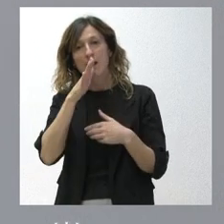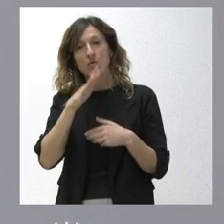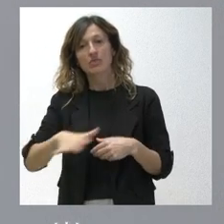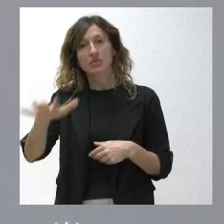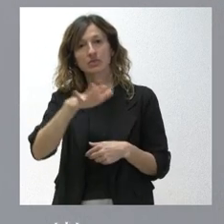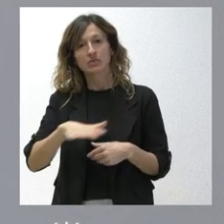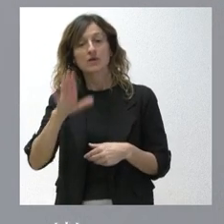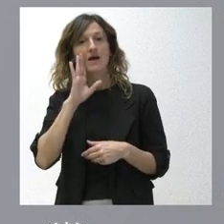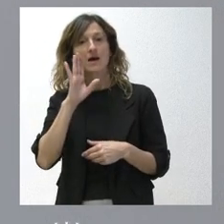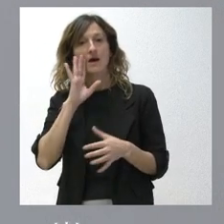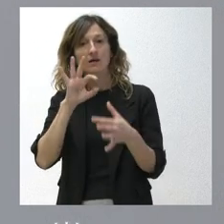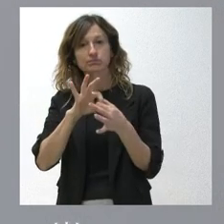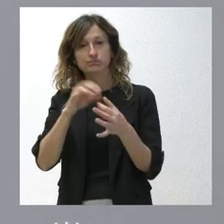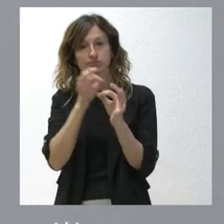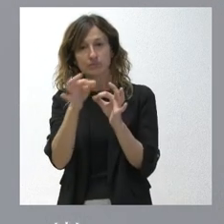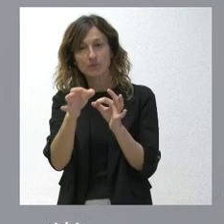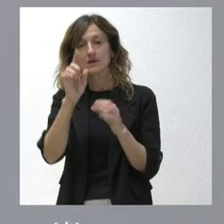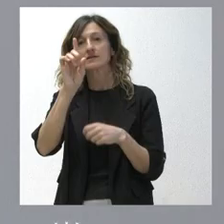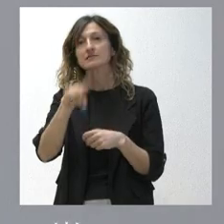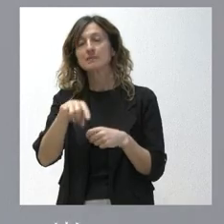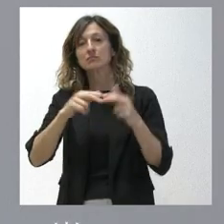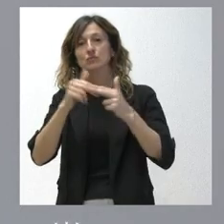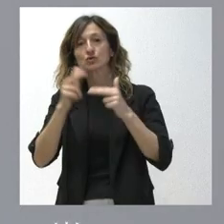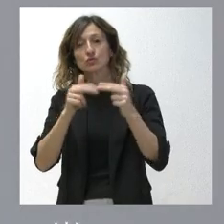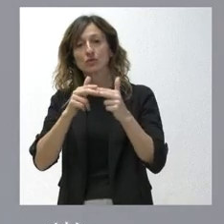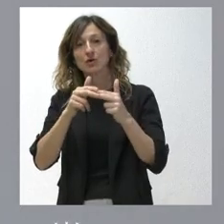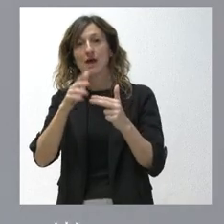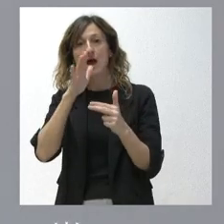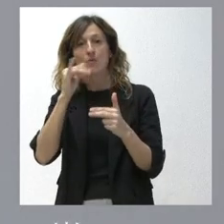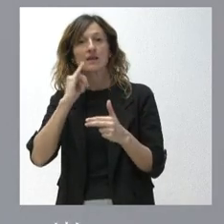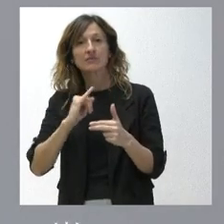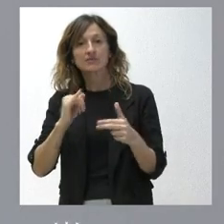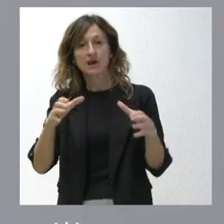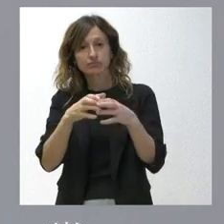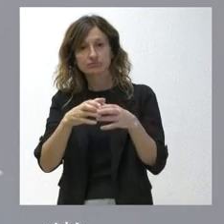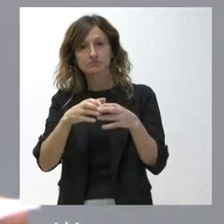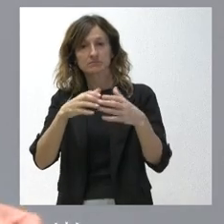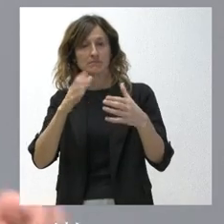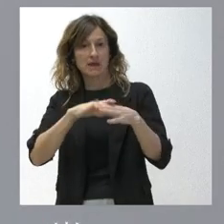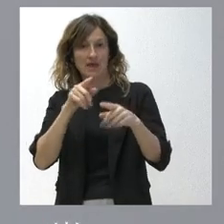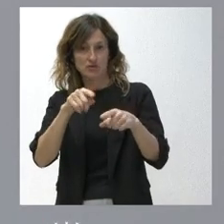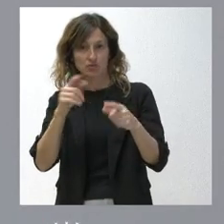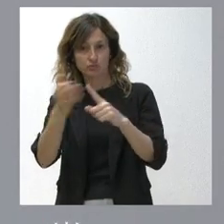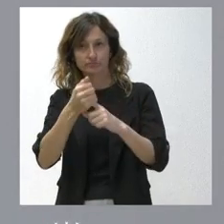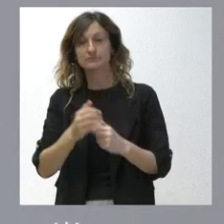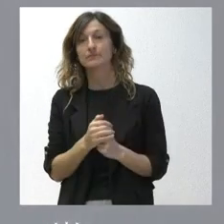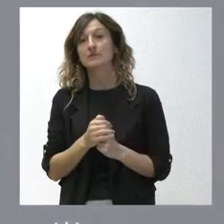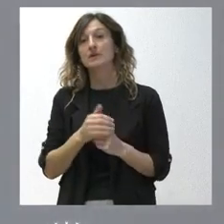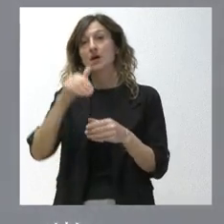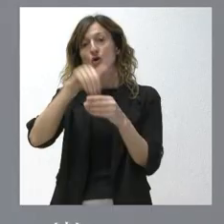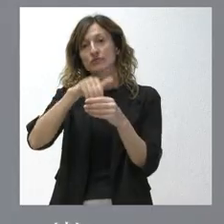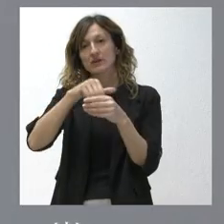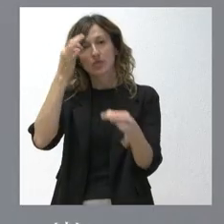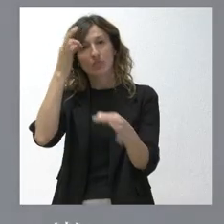mencionada, así como la construcción de la equipación hidráulica y eléctrica necesaria para todo ello. Tienen ustedes el contenido y el